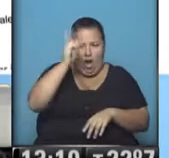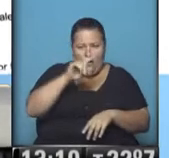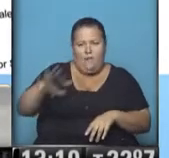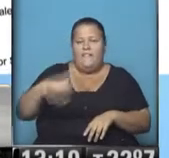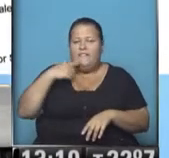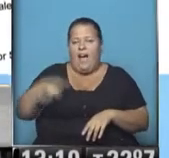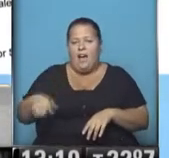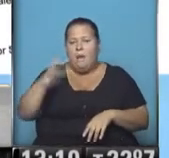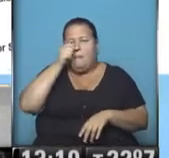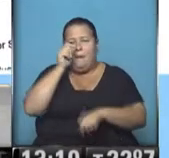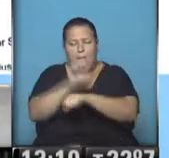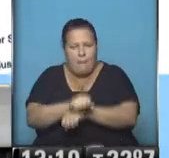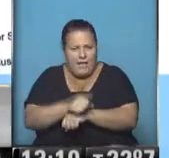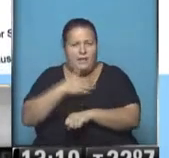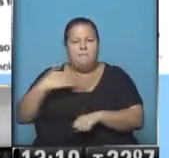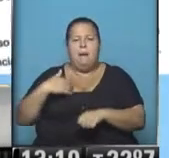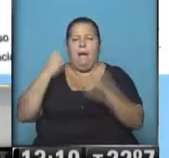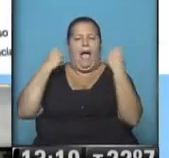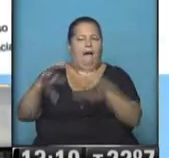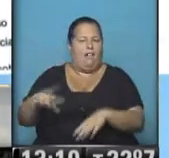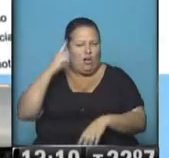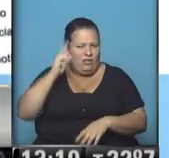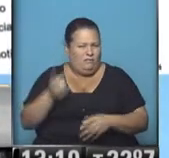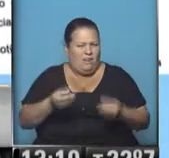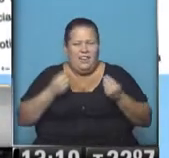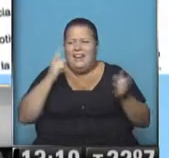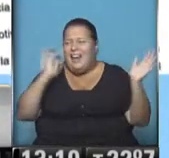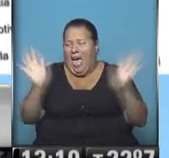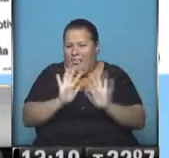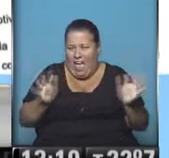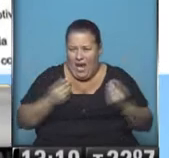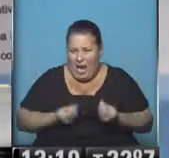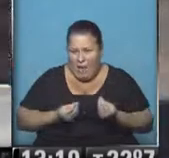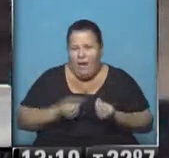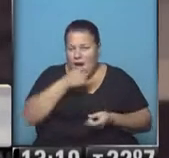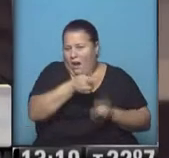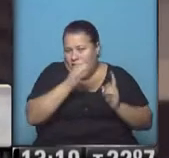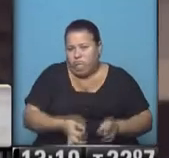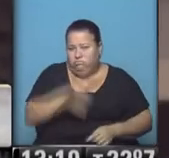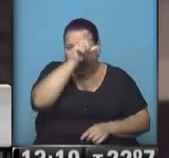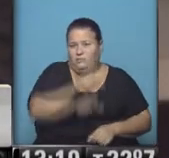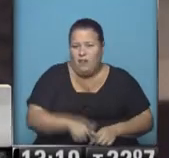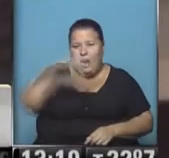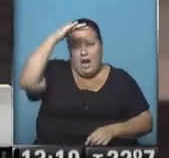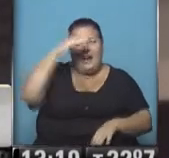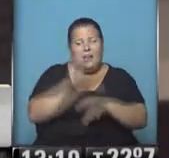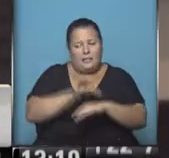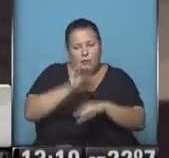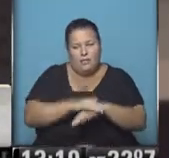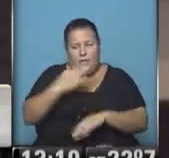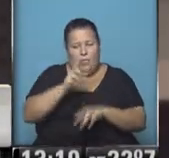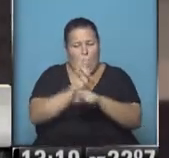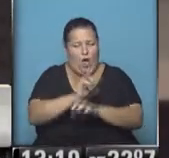chico tenía al padre preso y la madre lo había abandonado. Hay cosas que no tienen nada que ver porque seguía siendo el adulto responsable